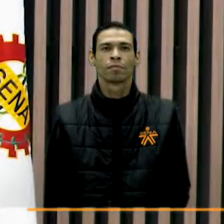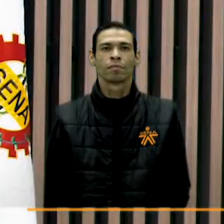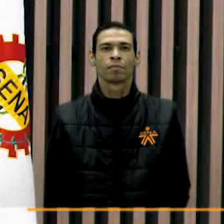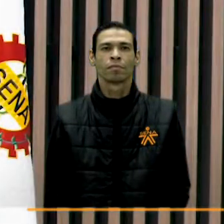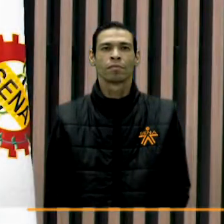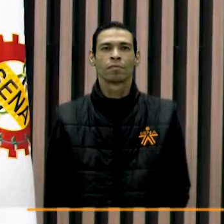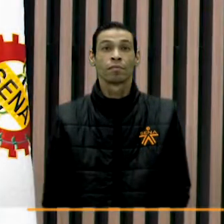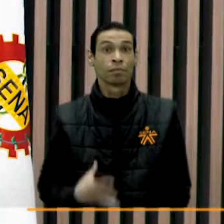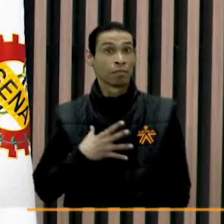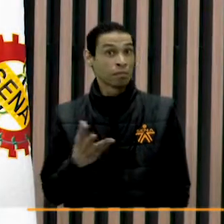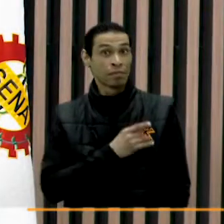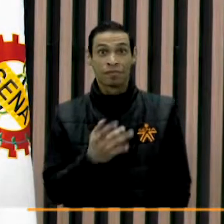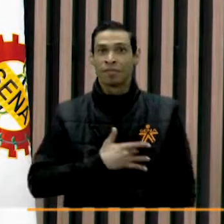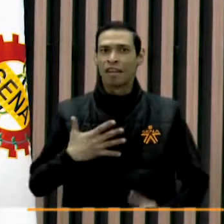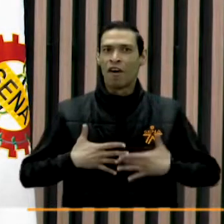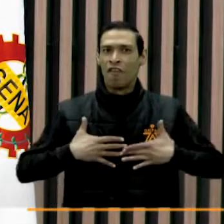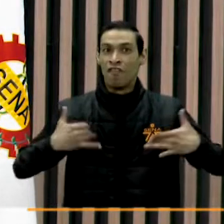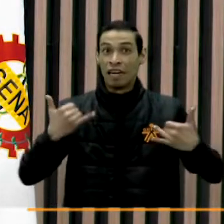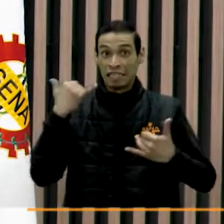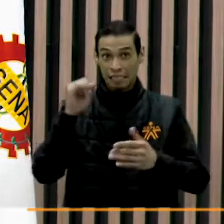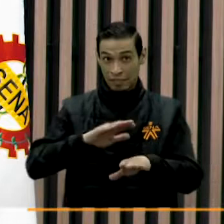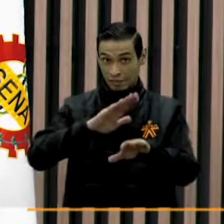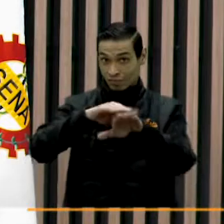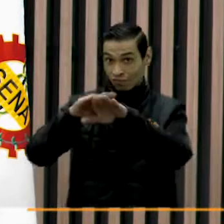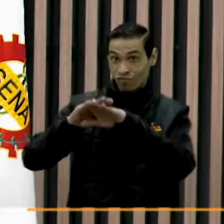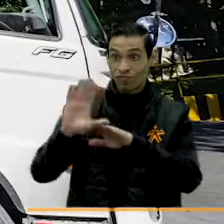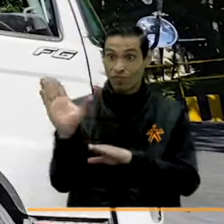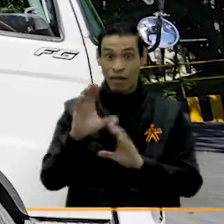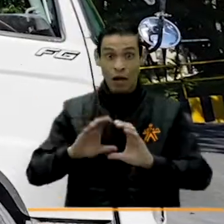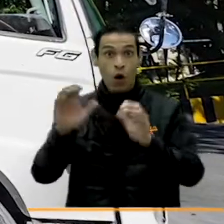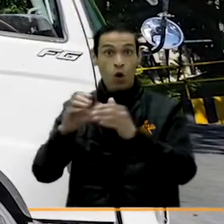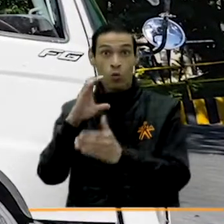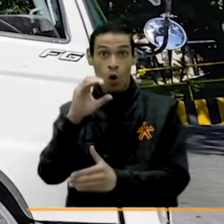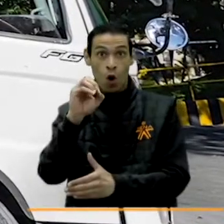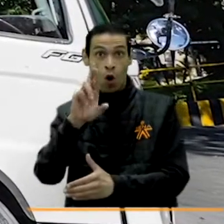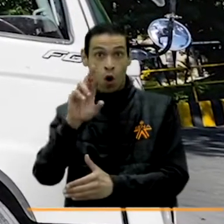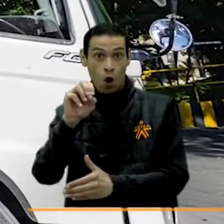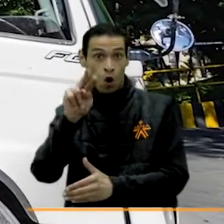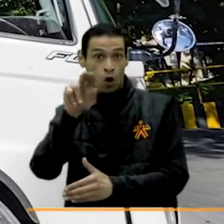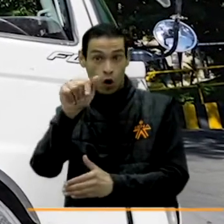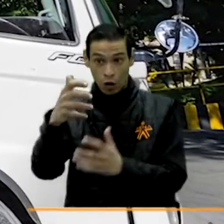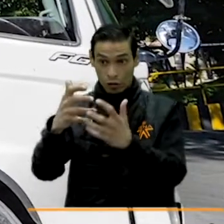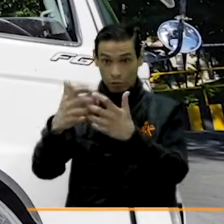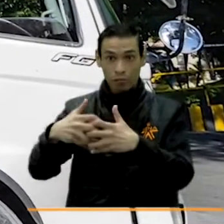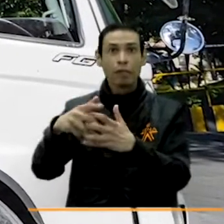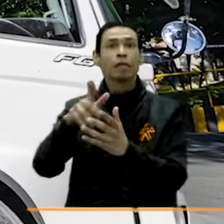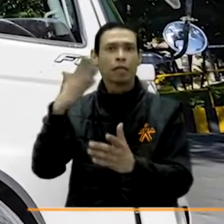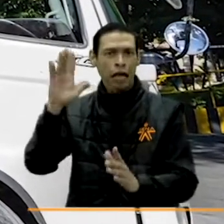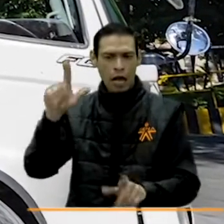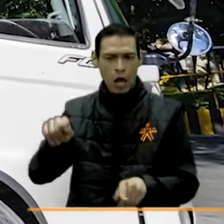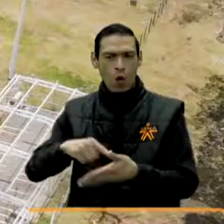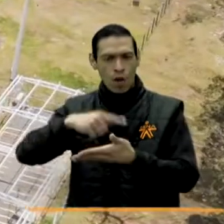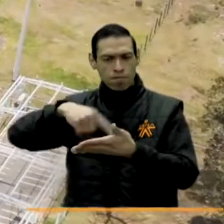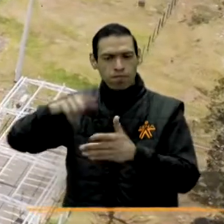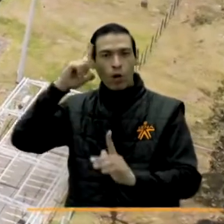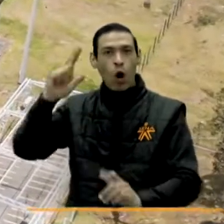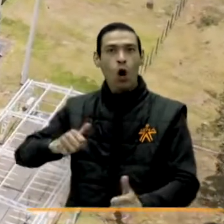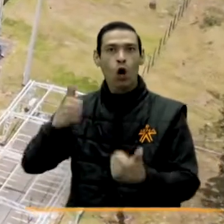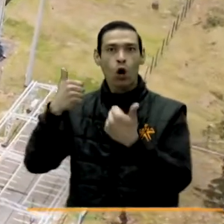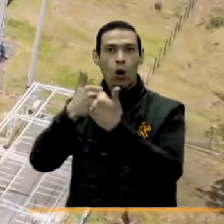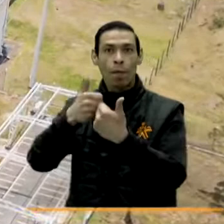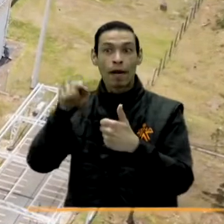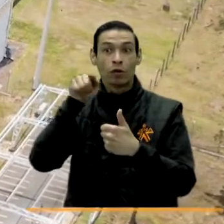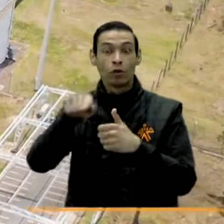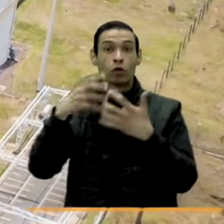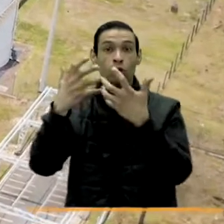Es muy satisfactorio comunicar que hemos firmado un convenio con el Grupo Corona, que hace parte de uno de los conglomerados